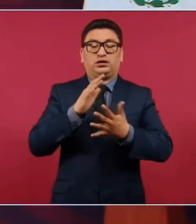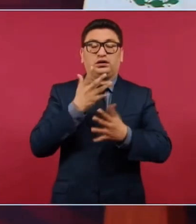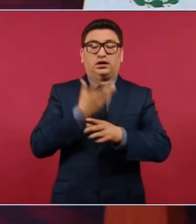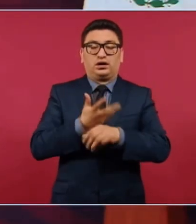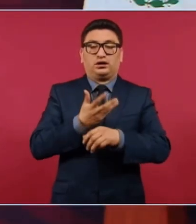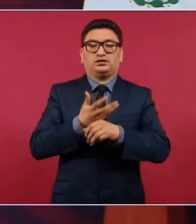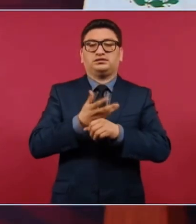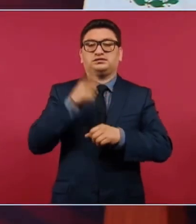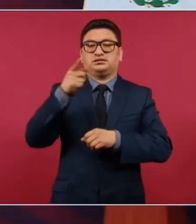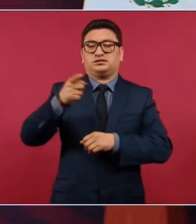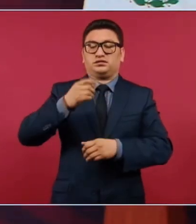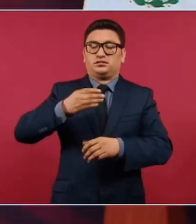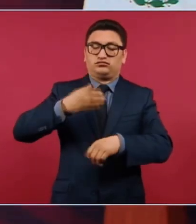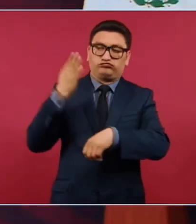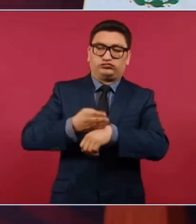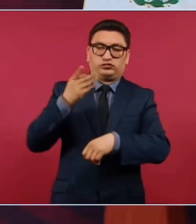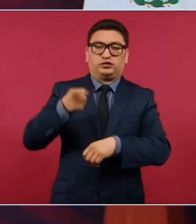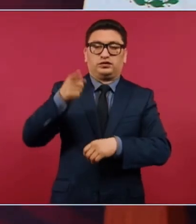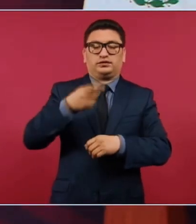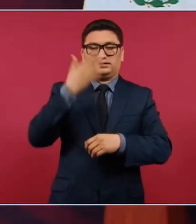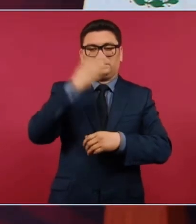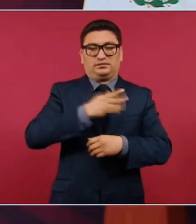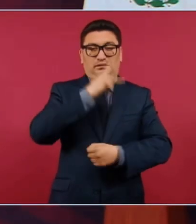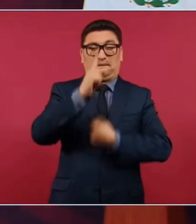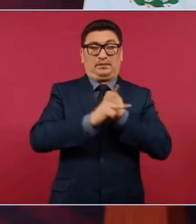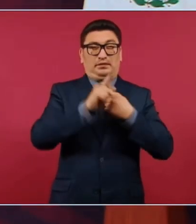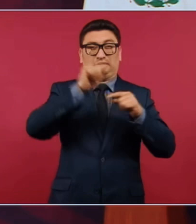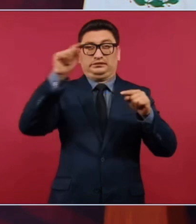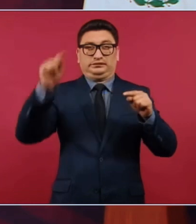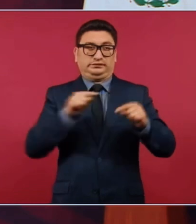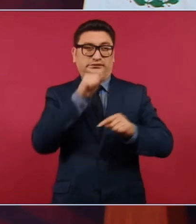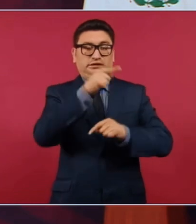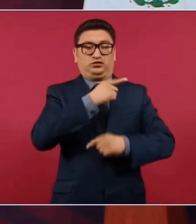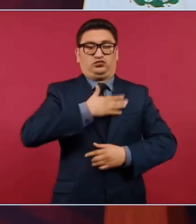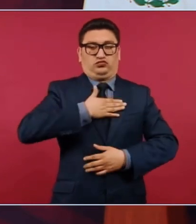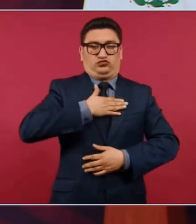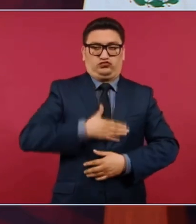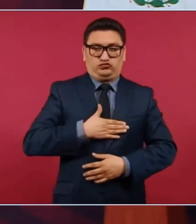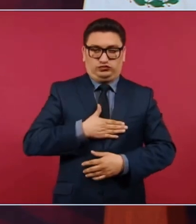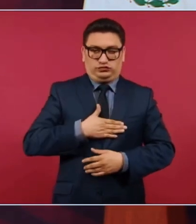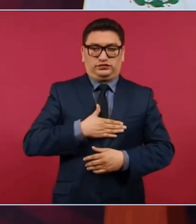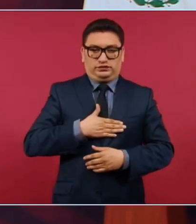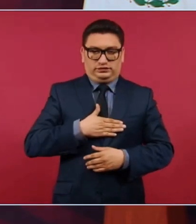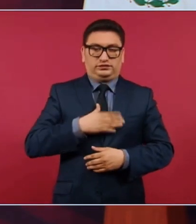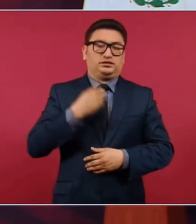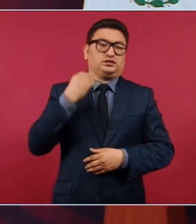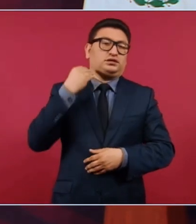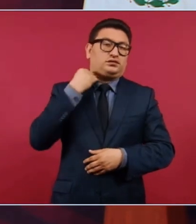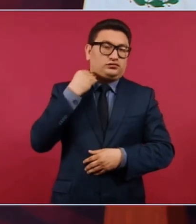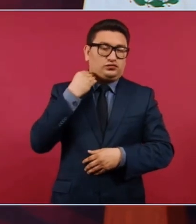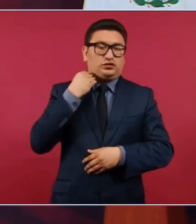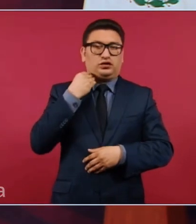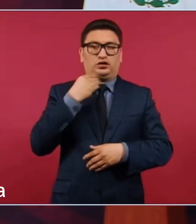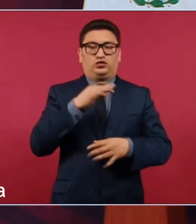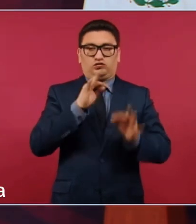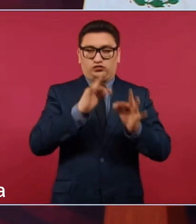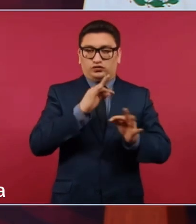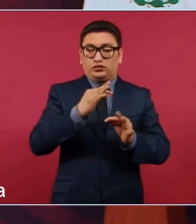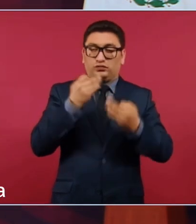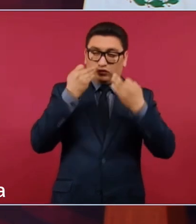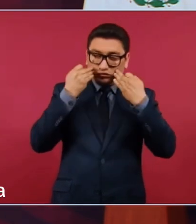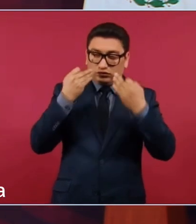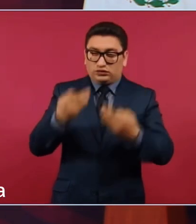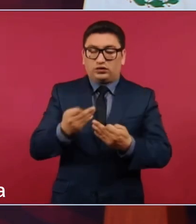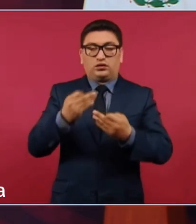que representa para muchos países del mundo el ícono de la justicia, los abogados elocuentes, los testigos